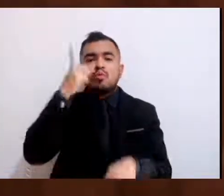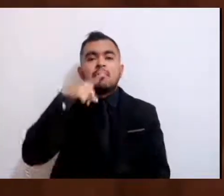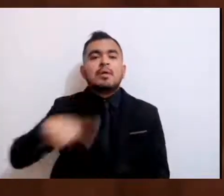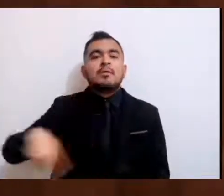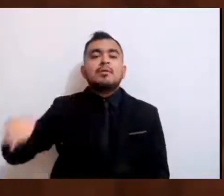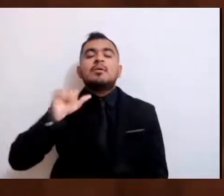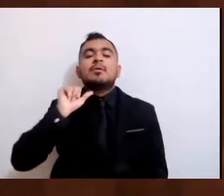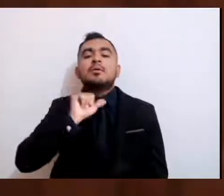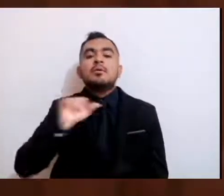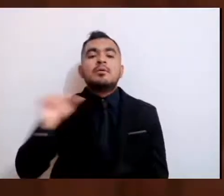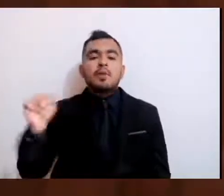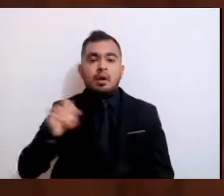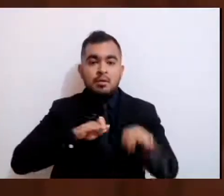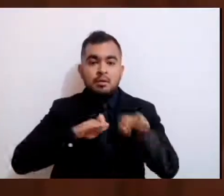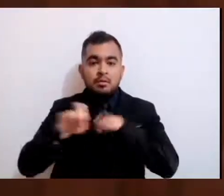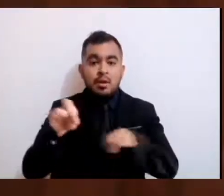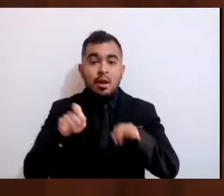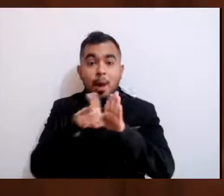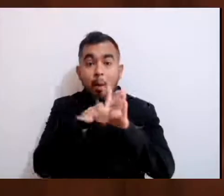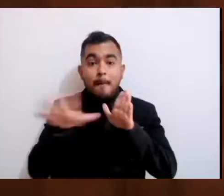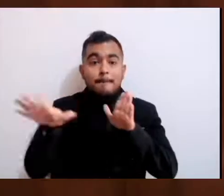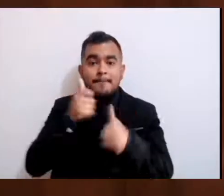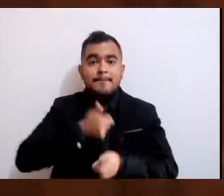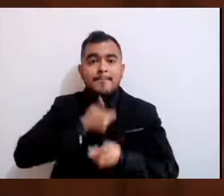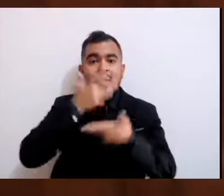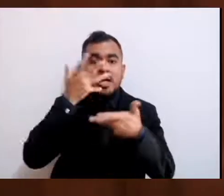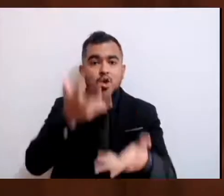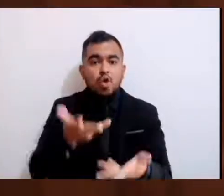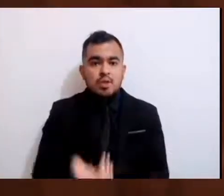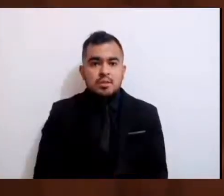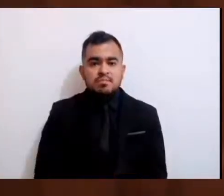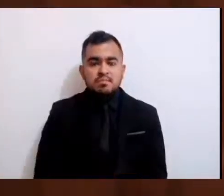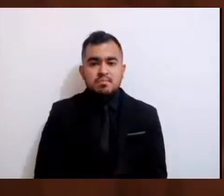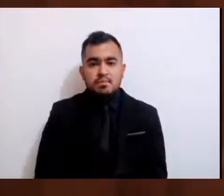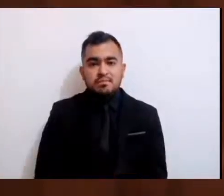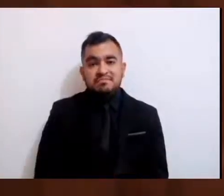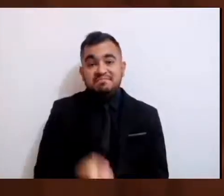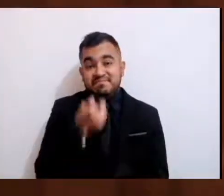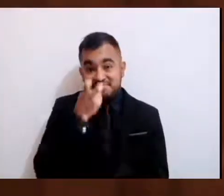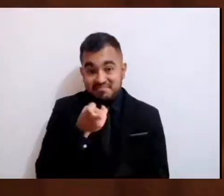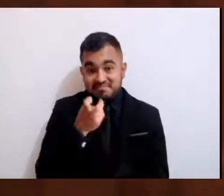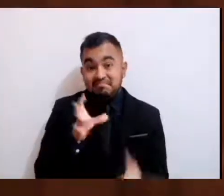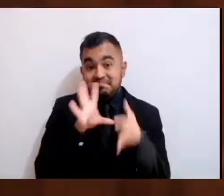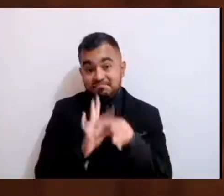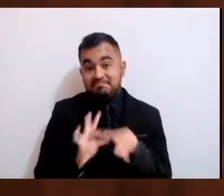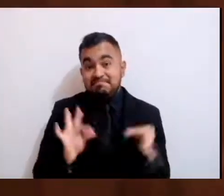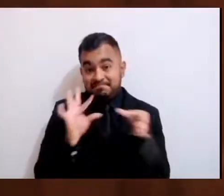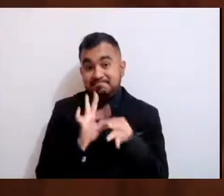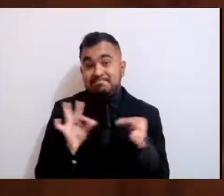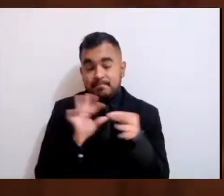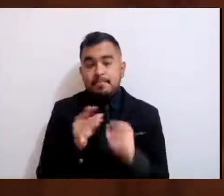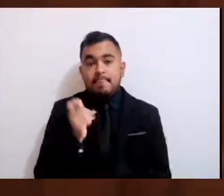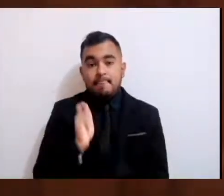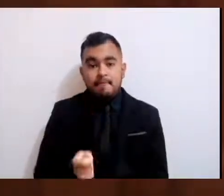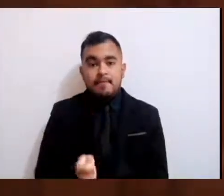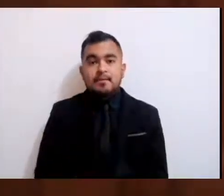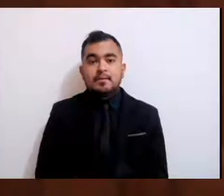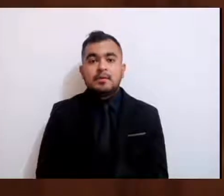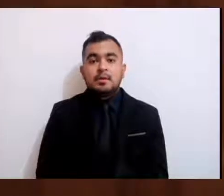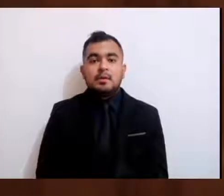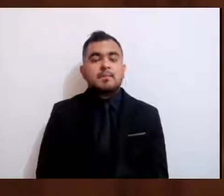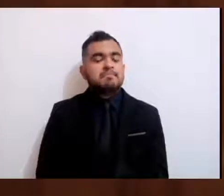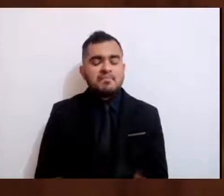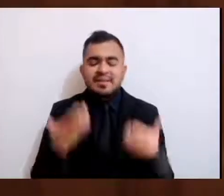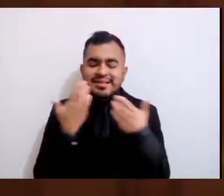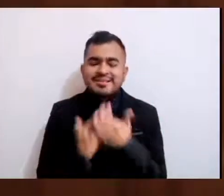periodismo. y por lo que comentamos hoy por hoy